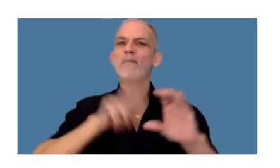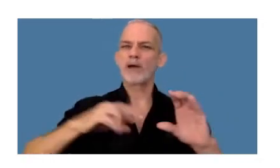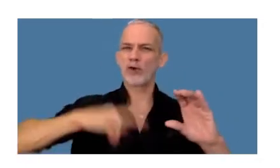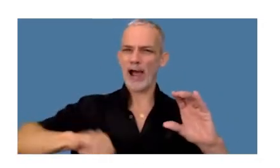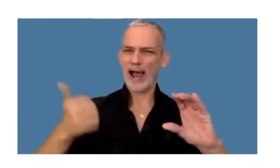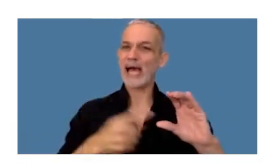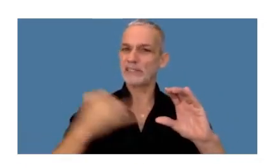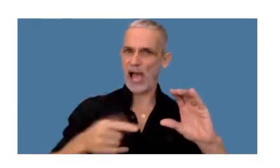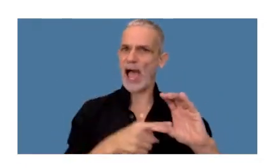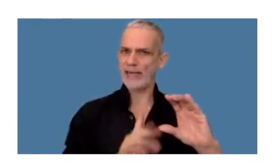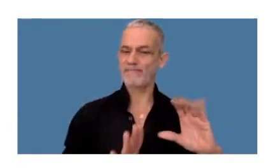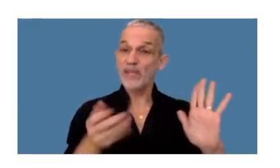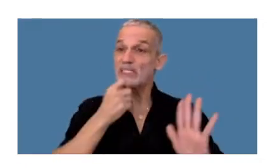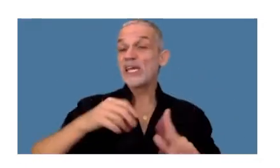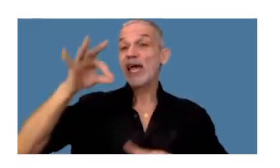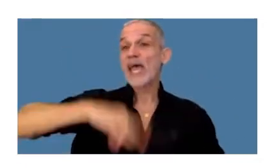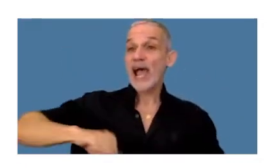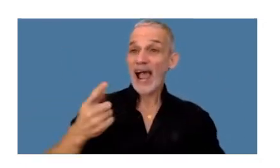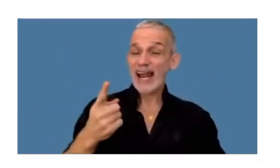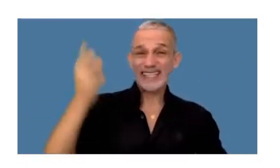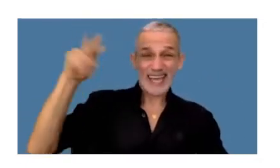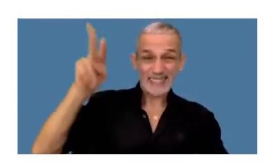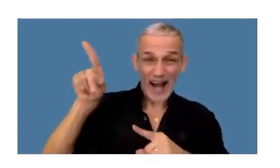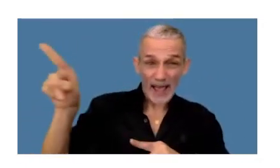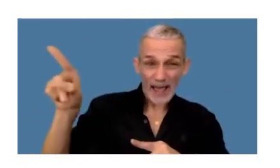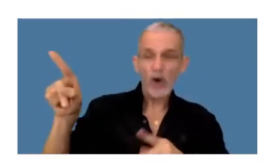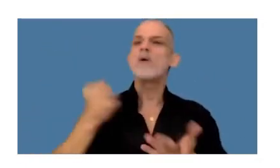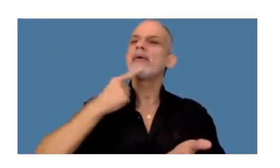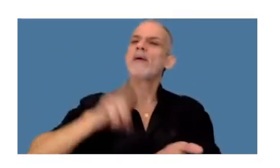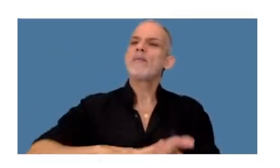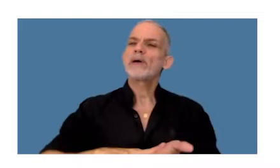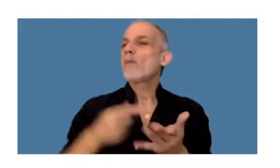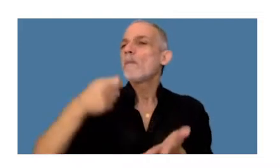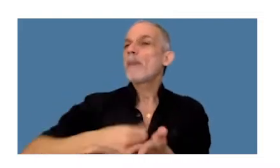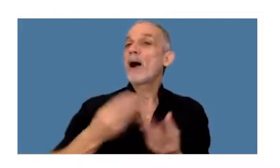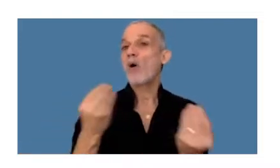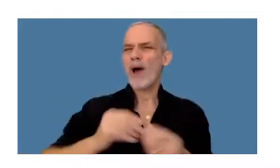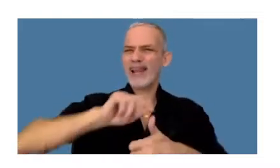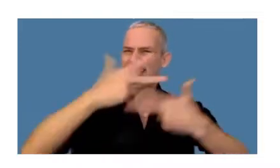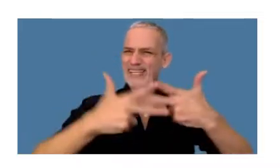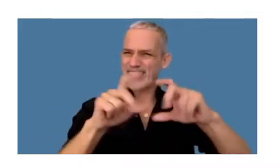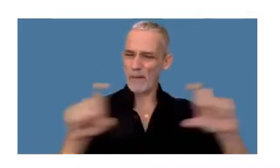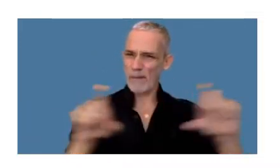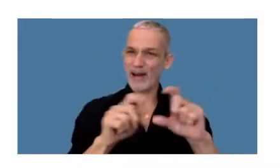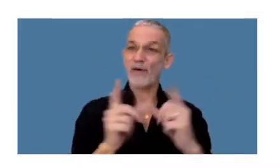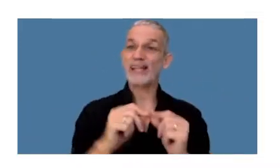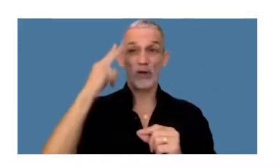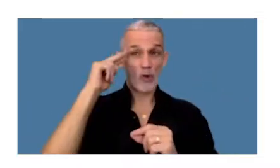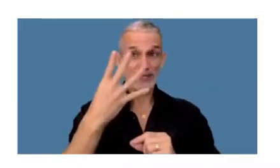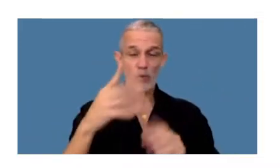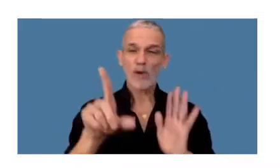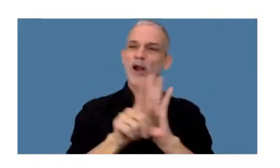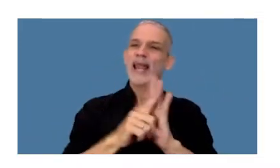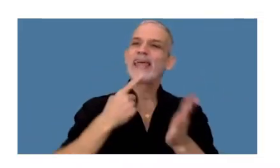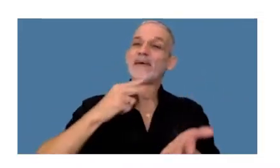las ganancias si la ganancia es de fuente extranjera se tributará acorde al tercer párrafo del artículo 94 de la ley de